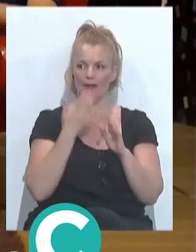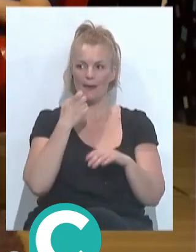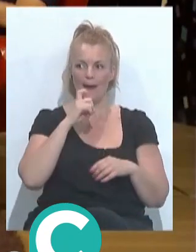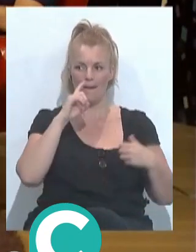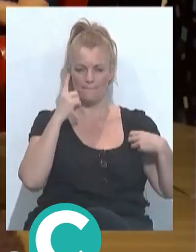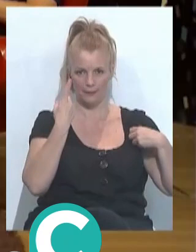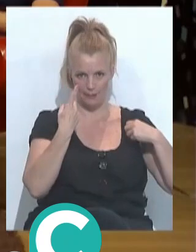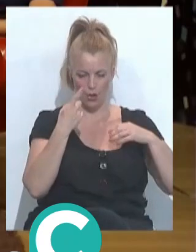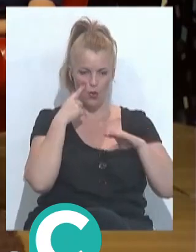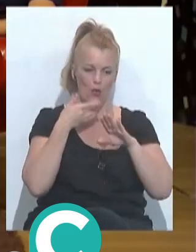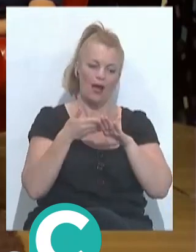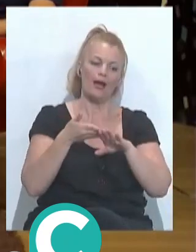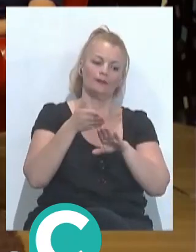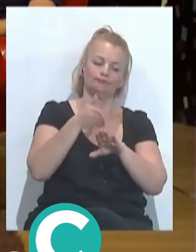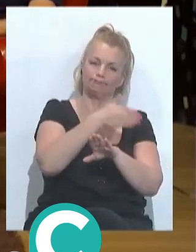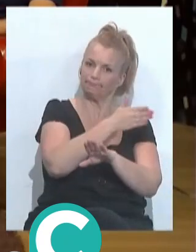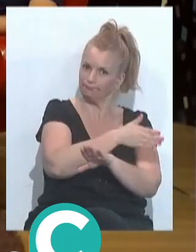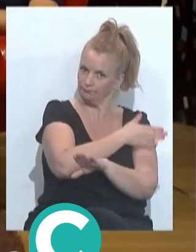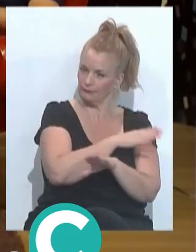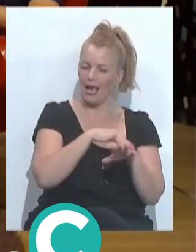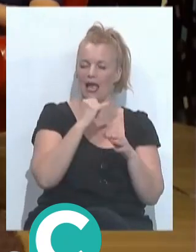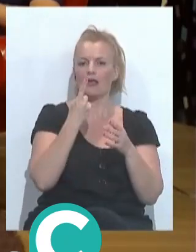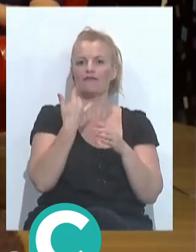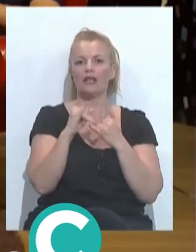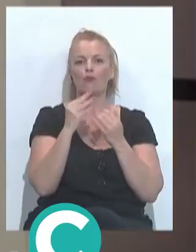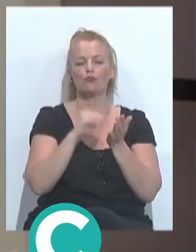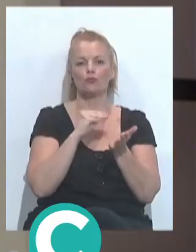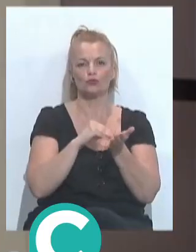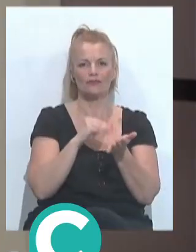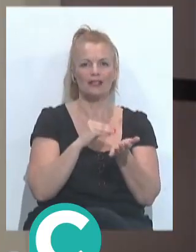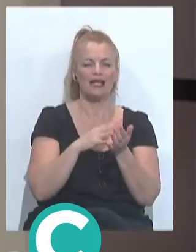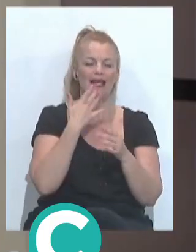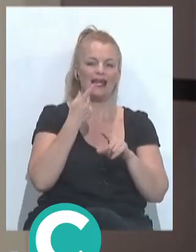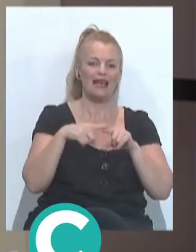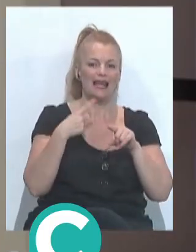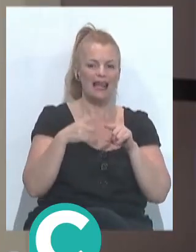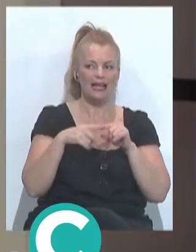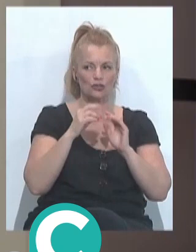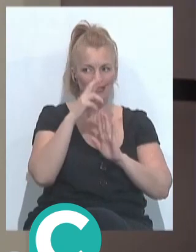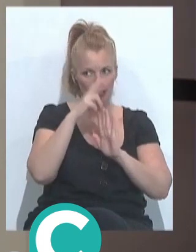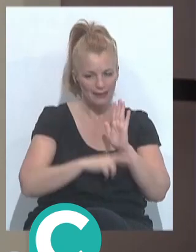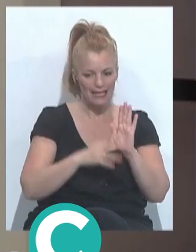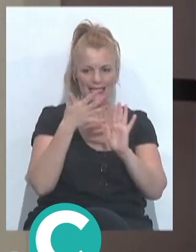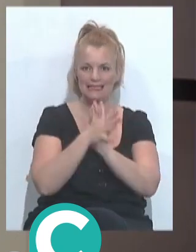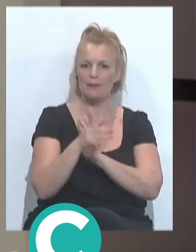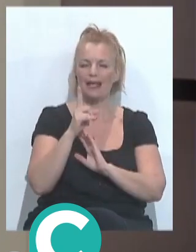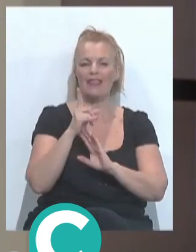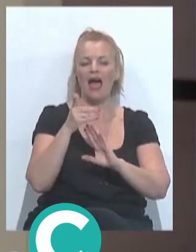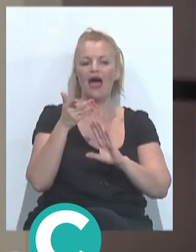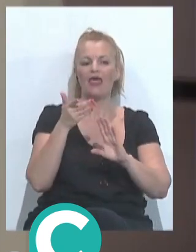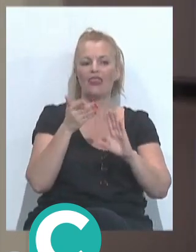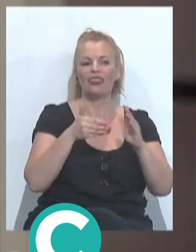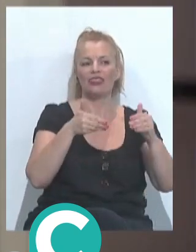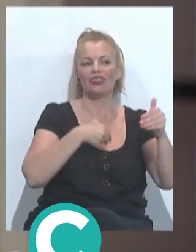primero hay que echarle vista un poco, porque al final muchas veces las cosas que están en el aislamiento son siempre demandas de